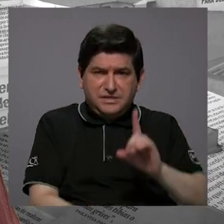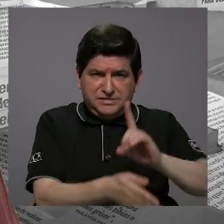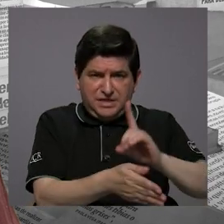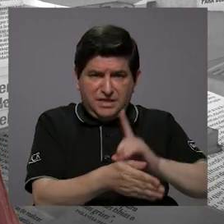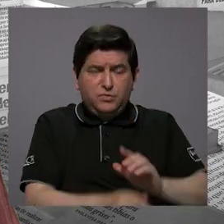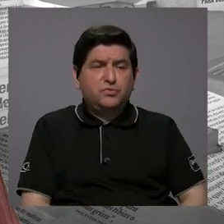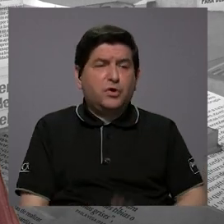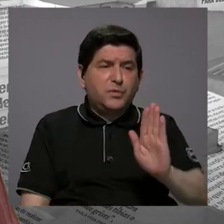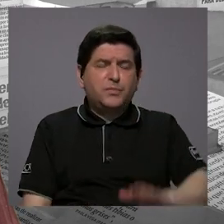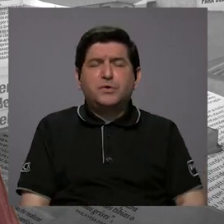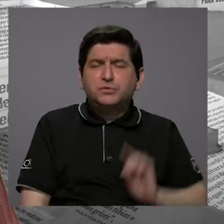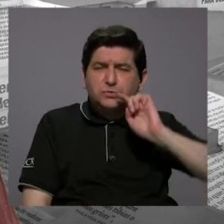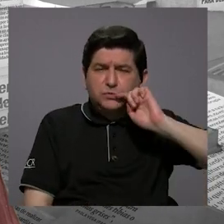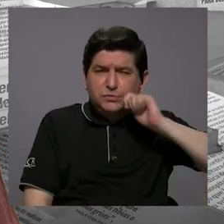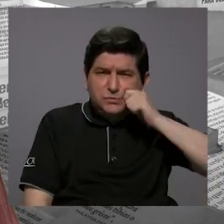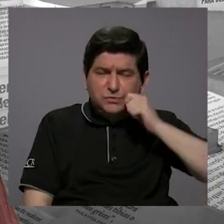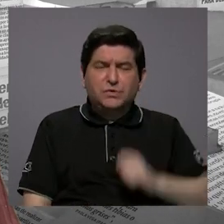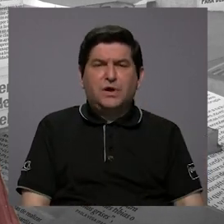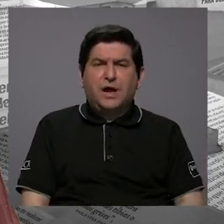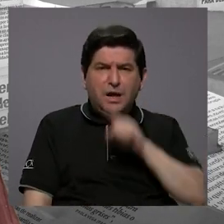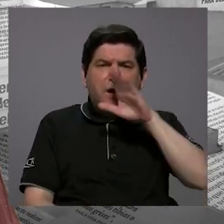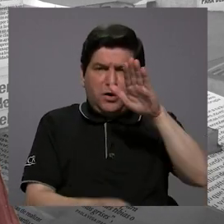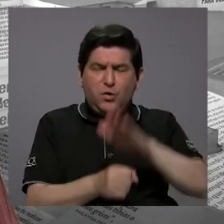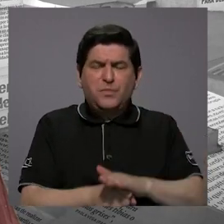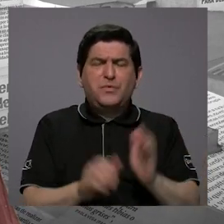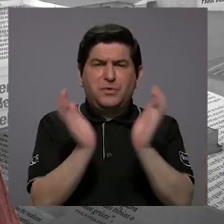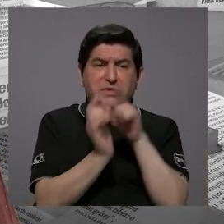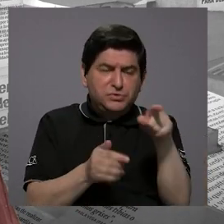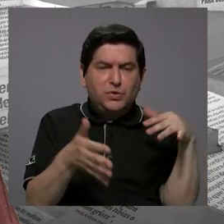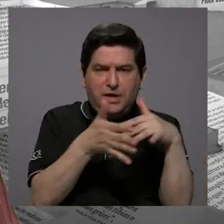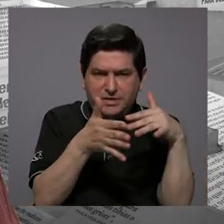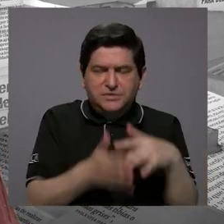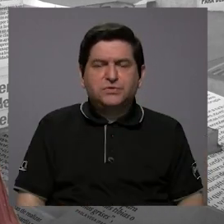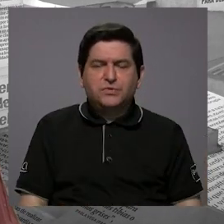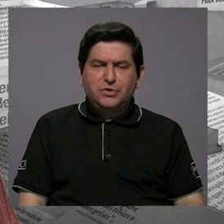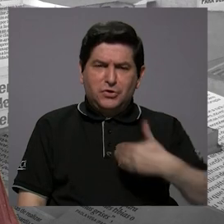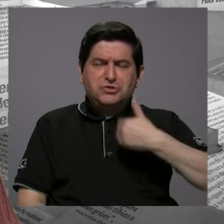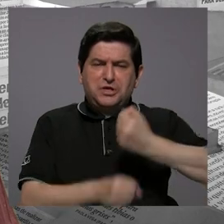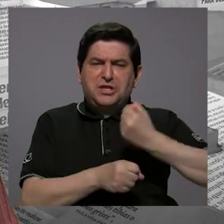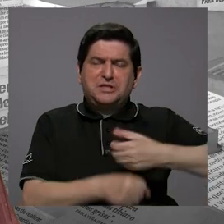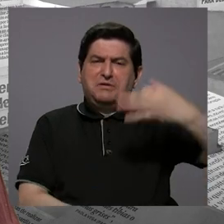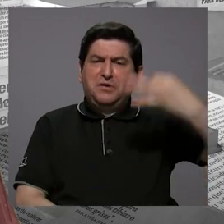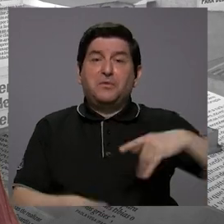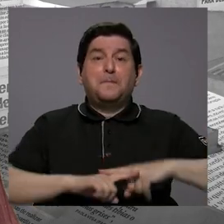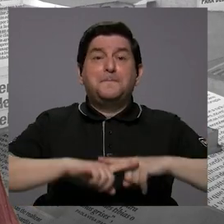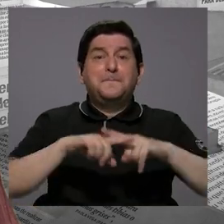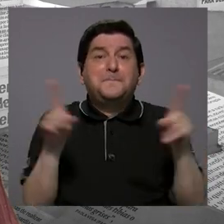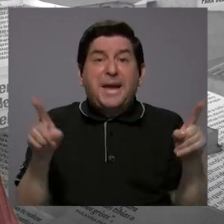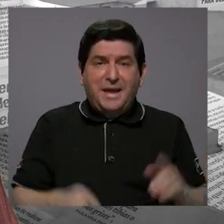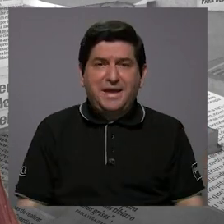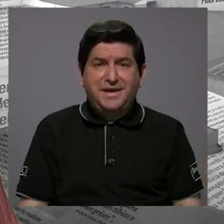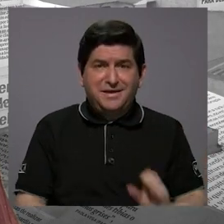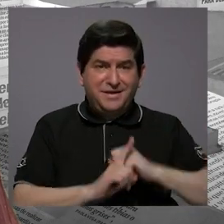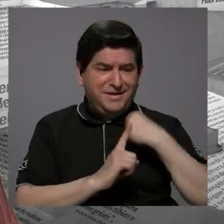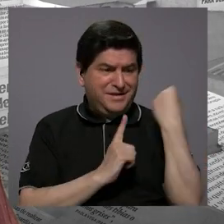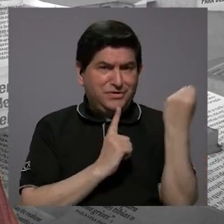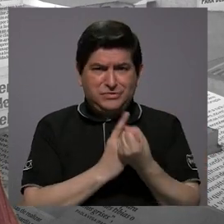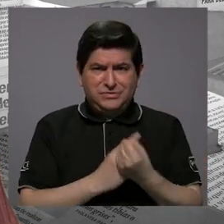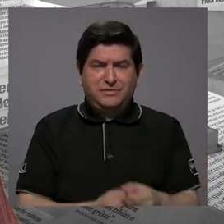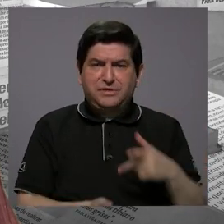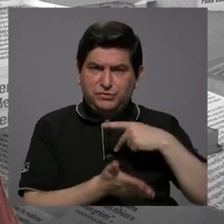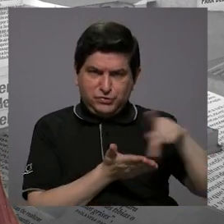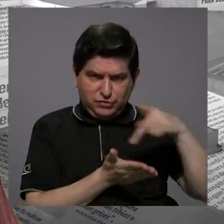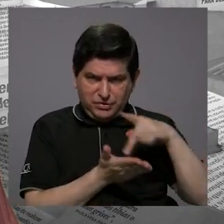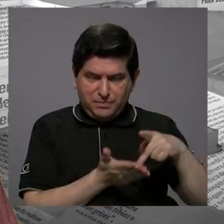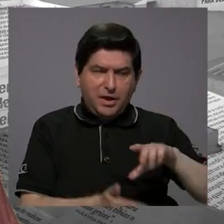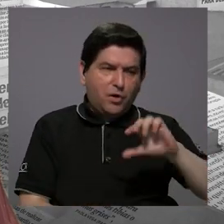médico, por su mística, quiere seguir en la caja. Ahí se formó, ahí trabaja, ahí tiene un trabajo fijo. Pero si las condiciones, tanto